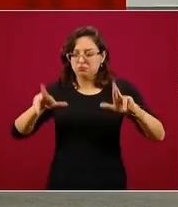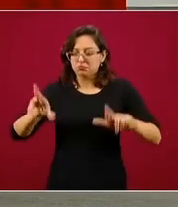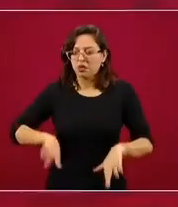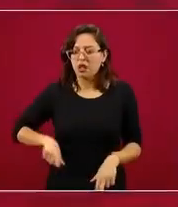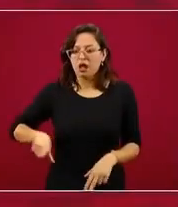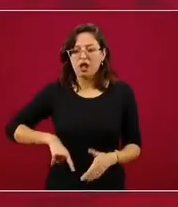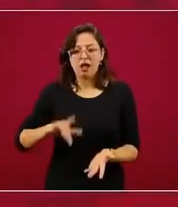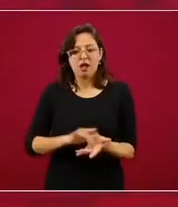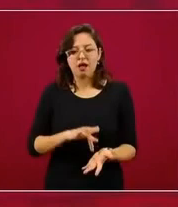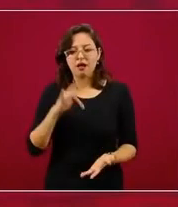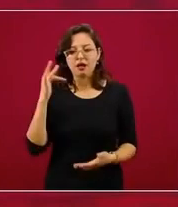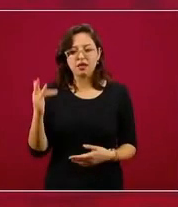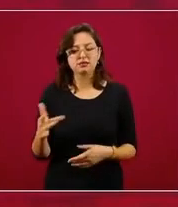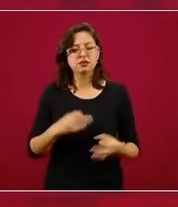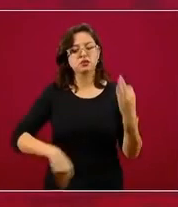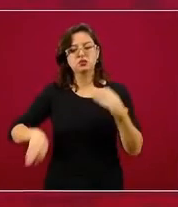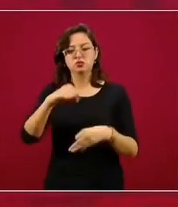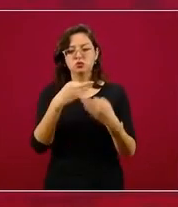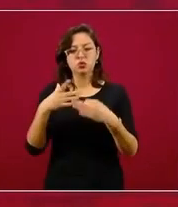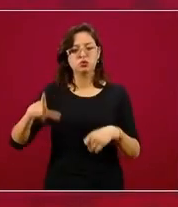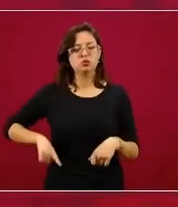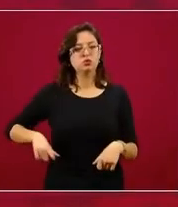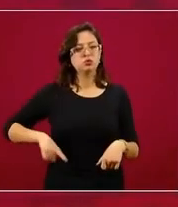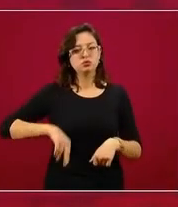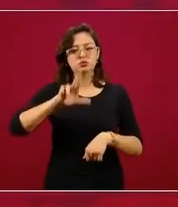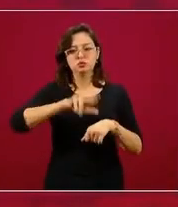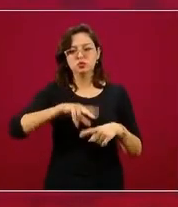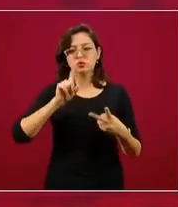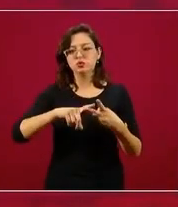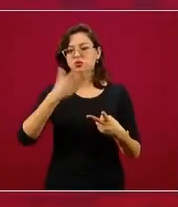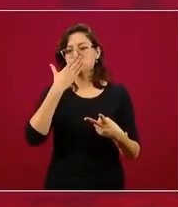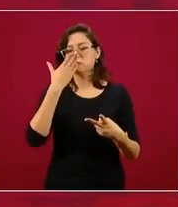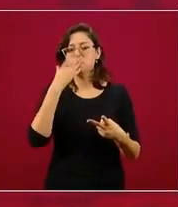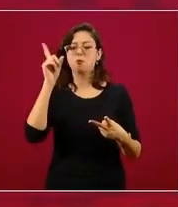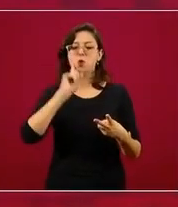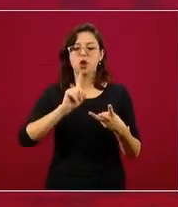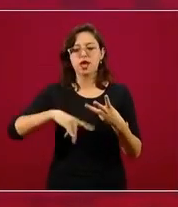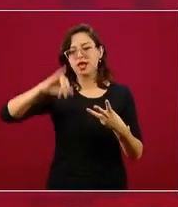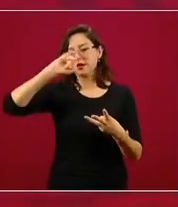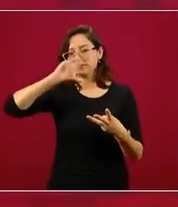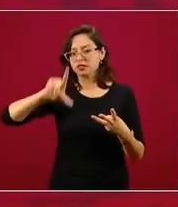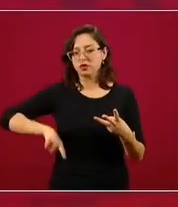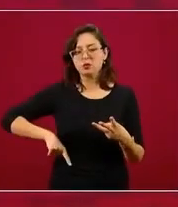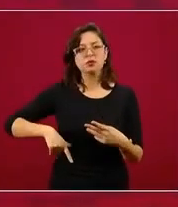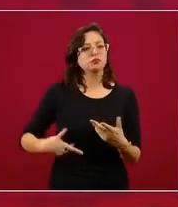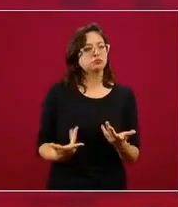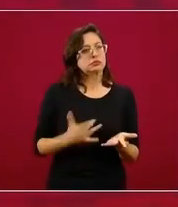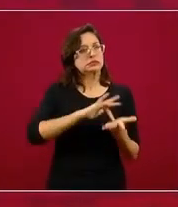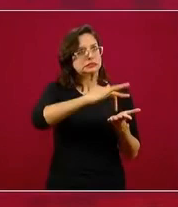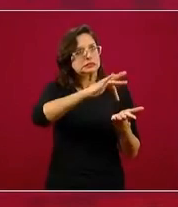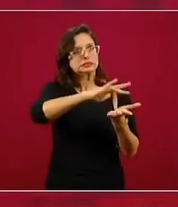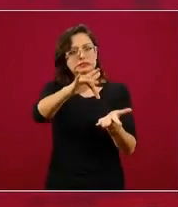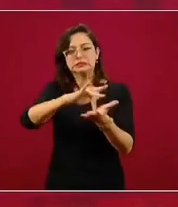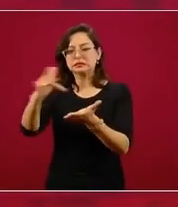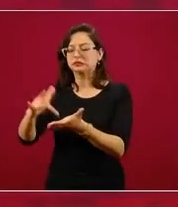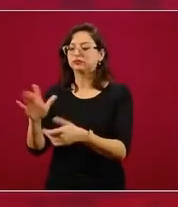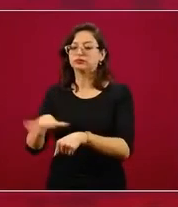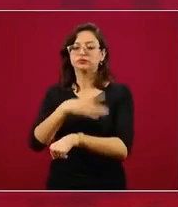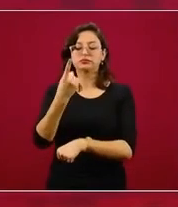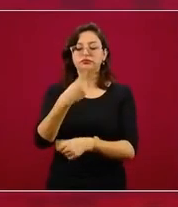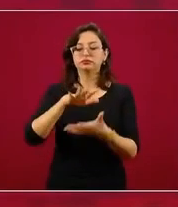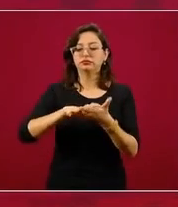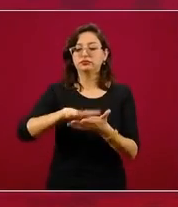agradecimiento a los gobernadores, a la gobernadora de Sonora y a la jefa de gobierno, porque la gran mayoría de quienes